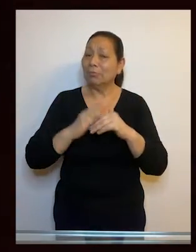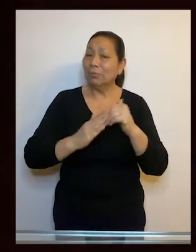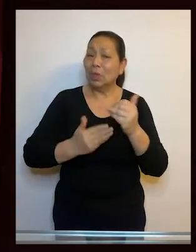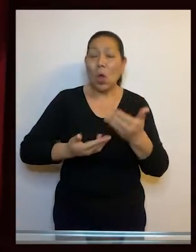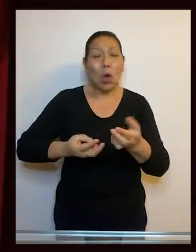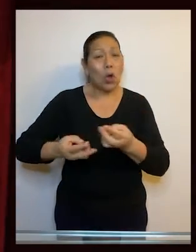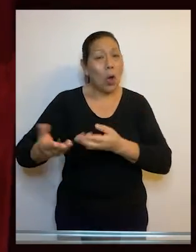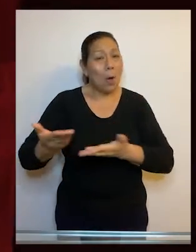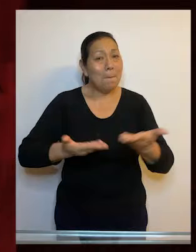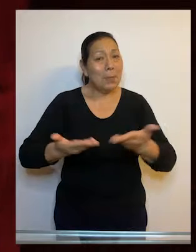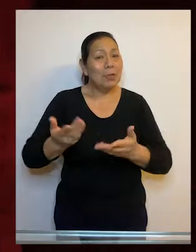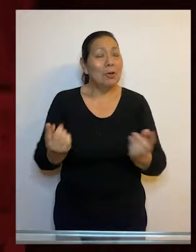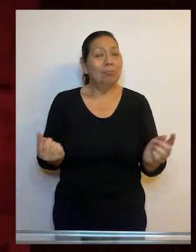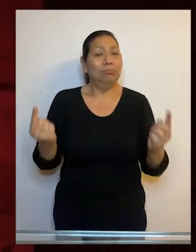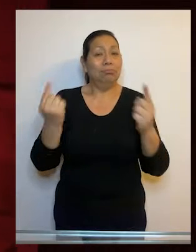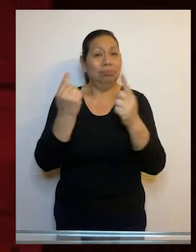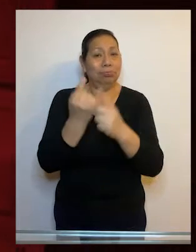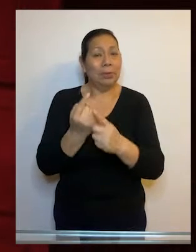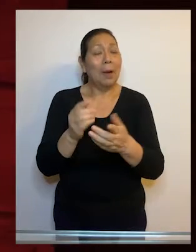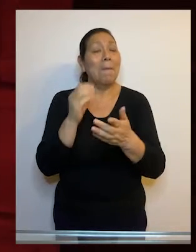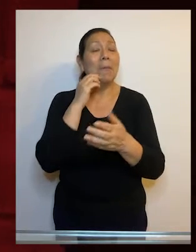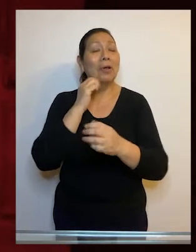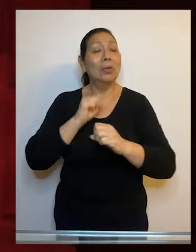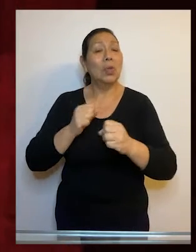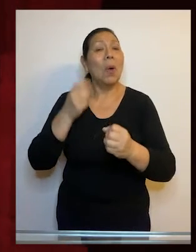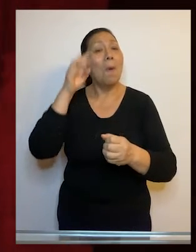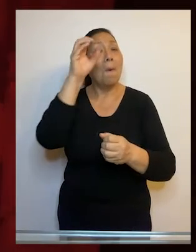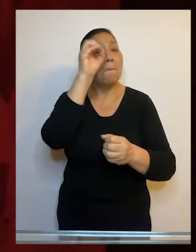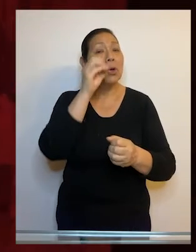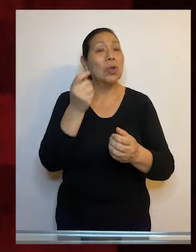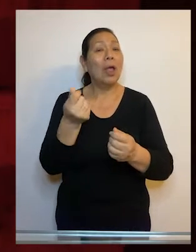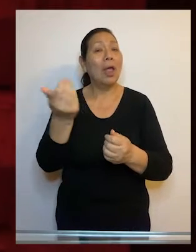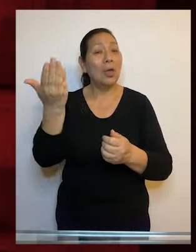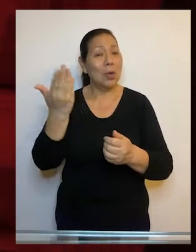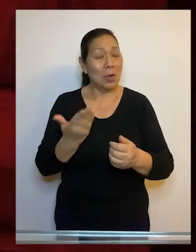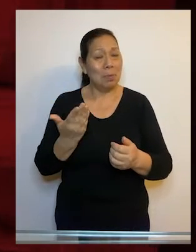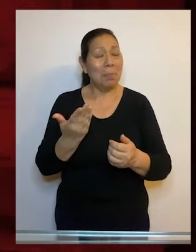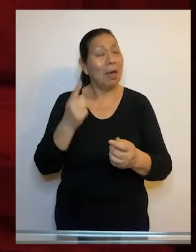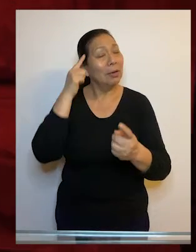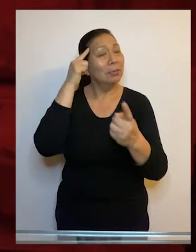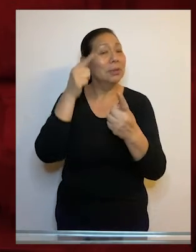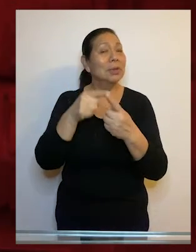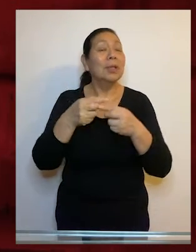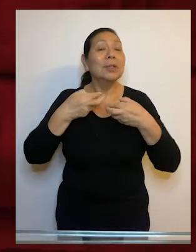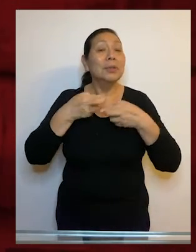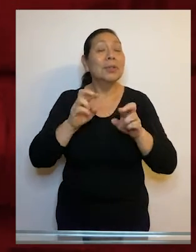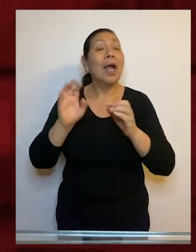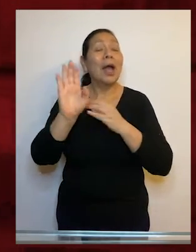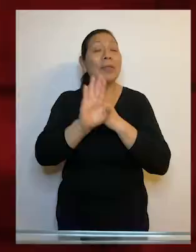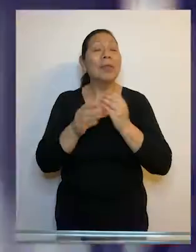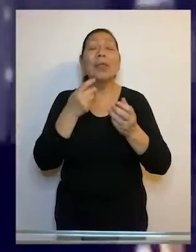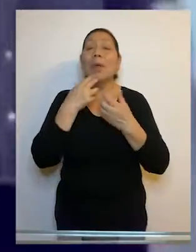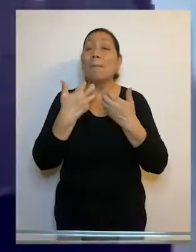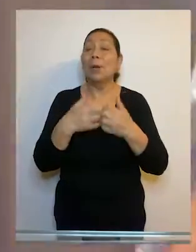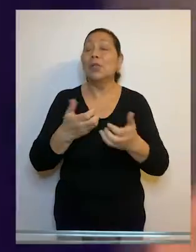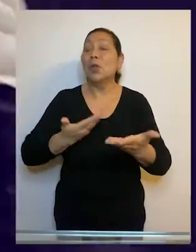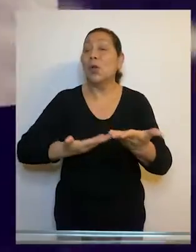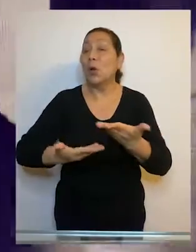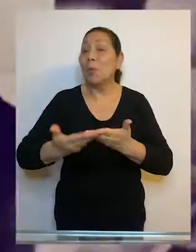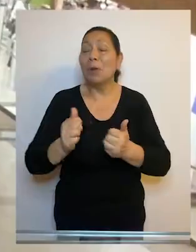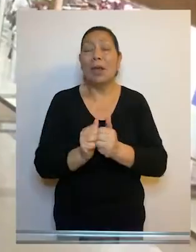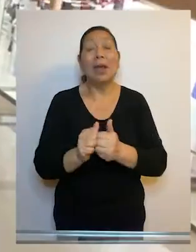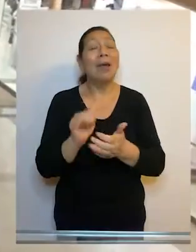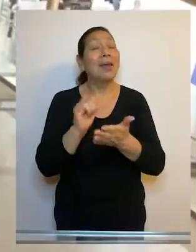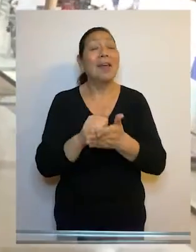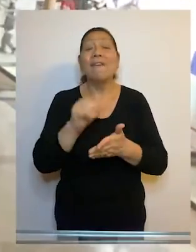construcción del centro comercial y por el contrario, primó el criterio de oportunidad económica, ya que su objetivo fue promover la actividad empresarial y